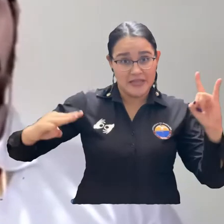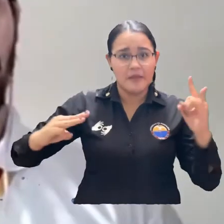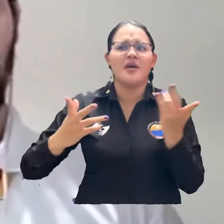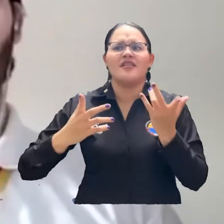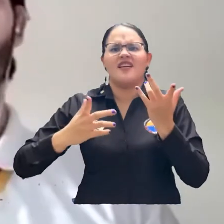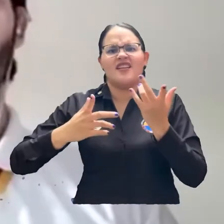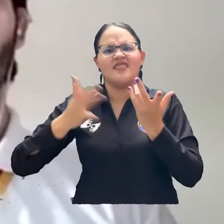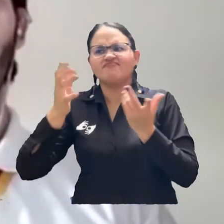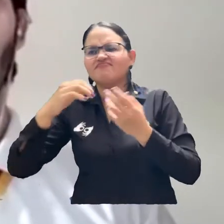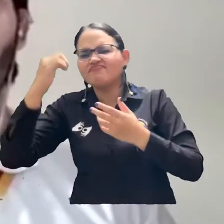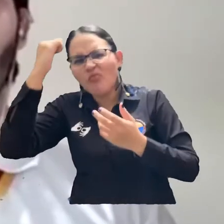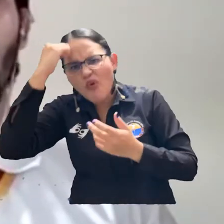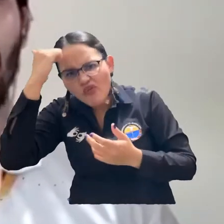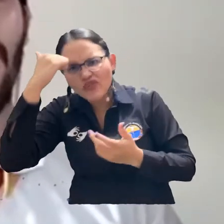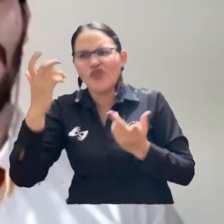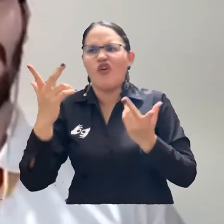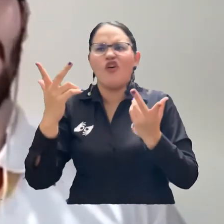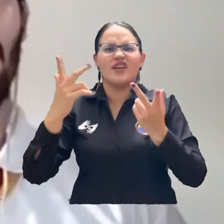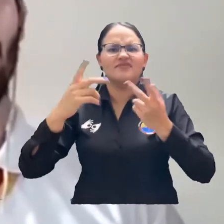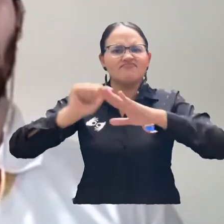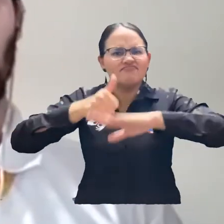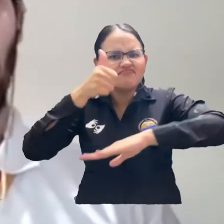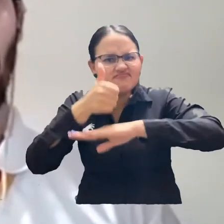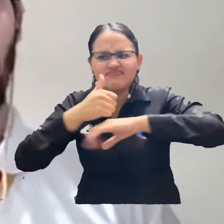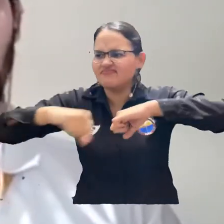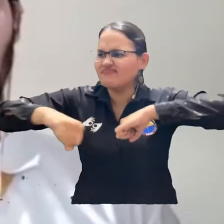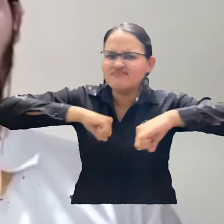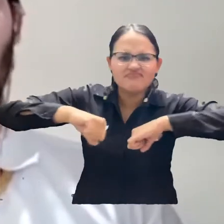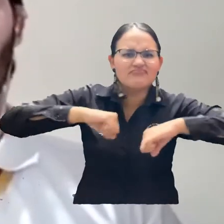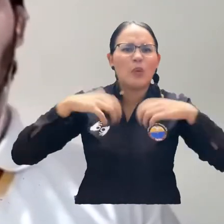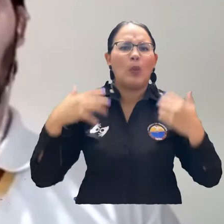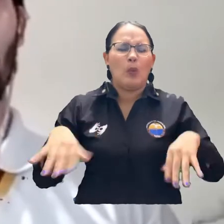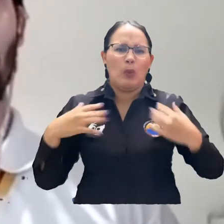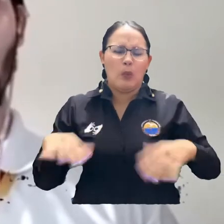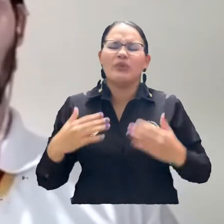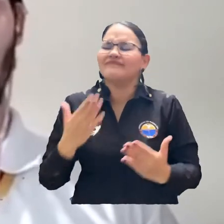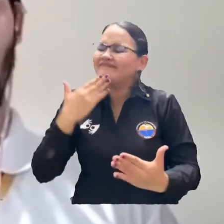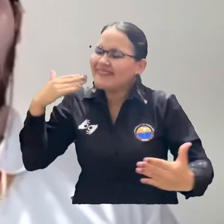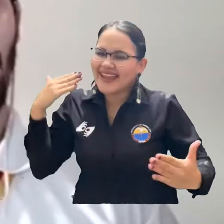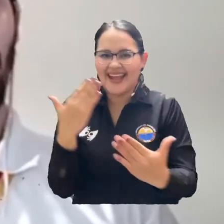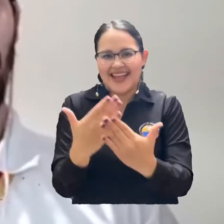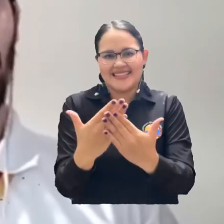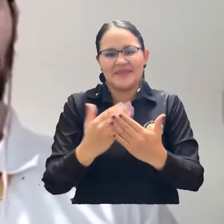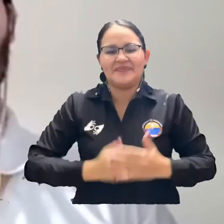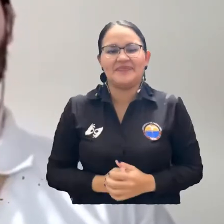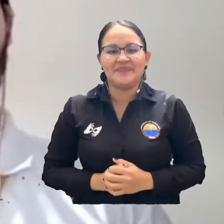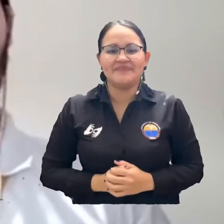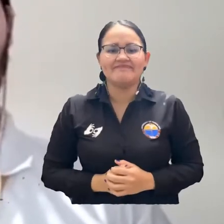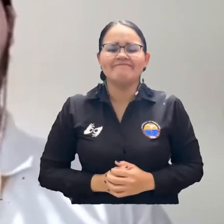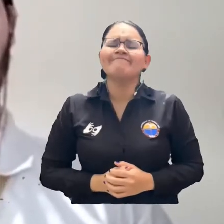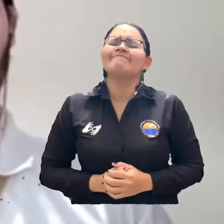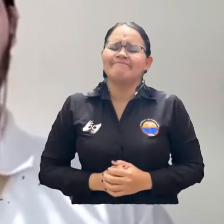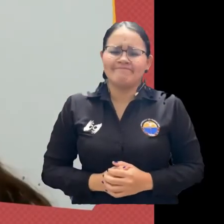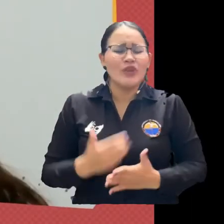magdalena a todos sus directivos en cabeza del rector pablo vera por la gran gestión que vienen realizando